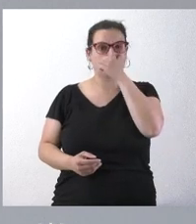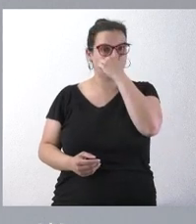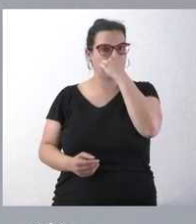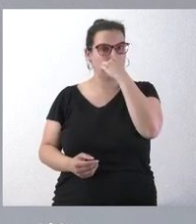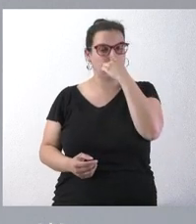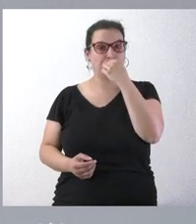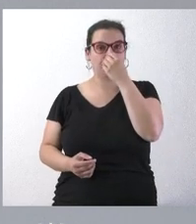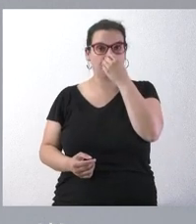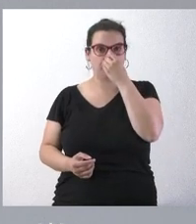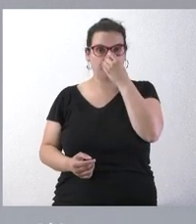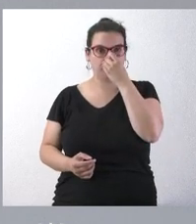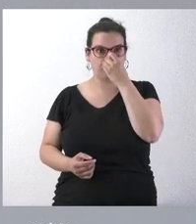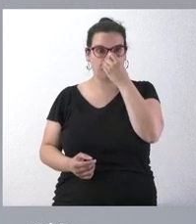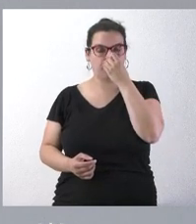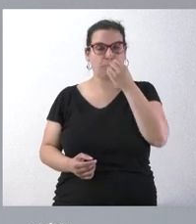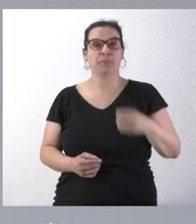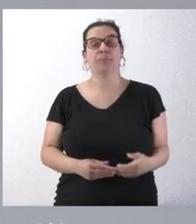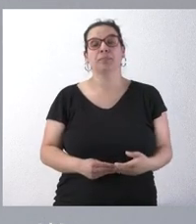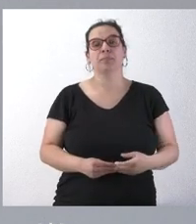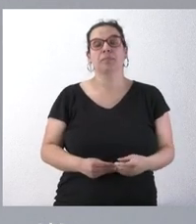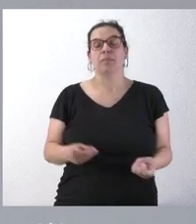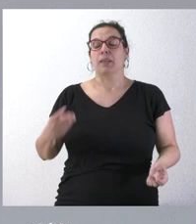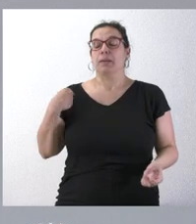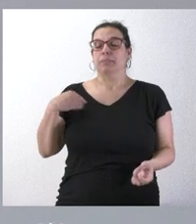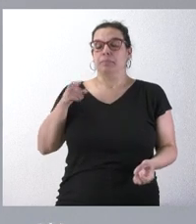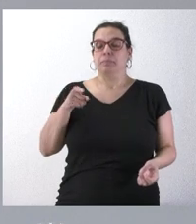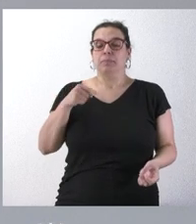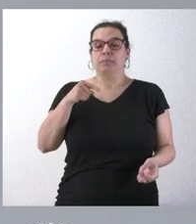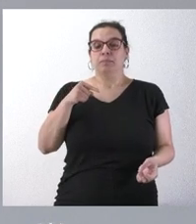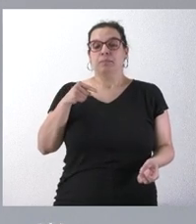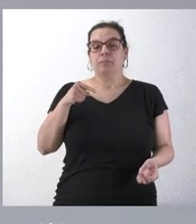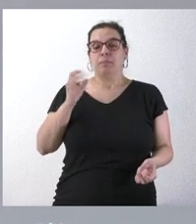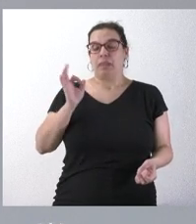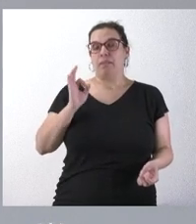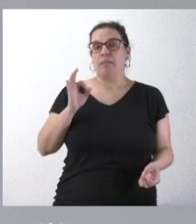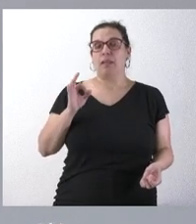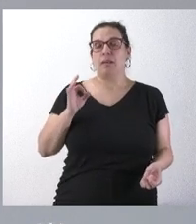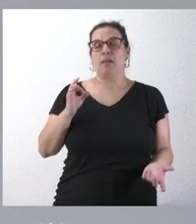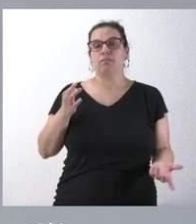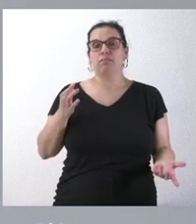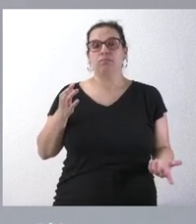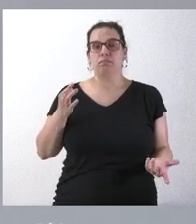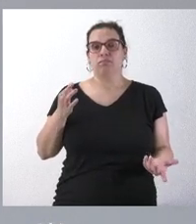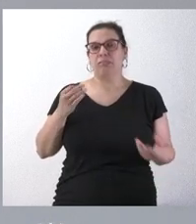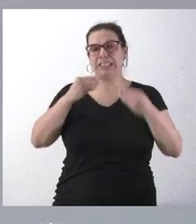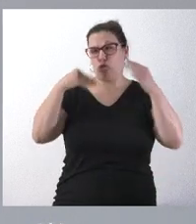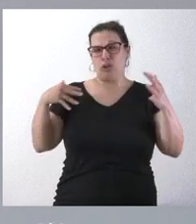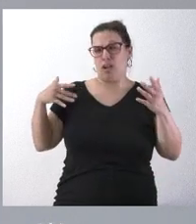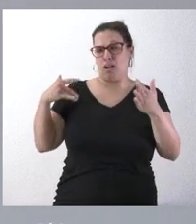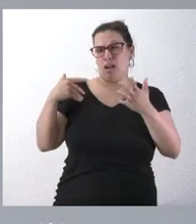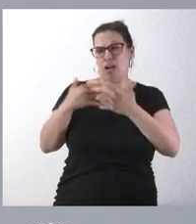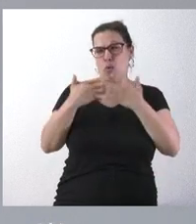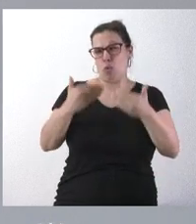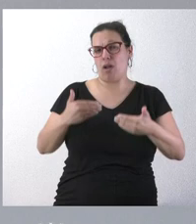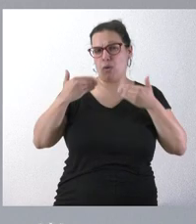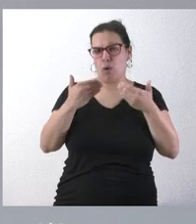Como bien comenta, viene siendo histórico un conflicto que se produce entre el